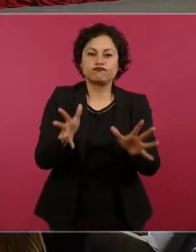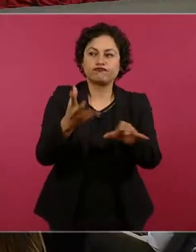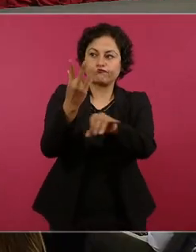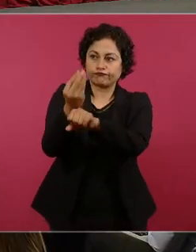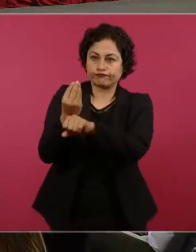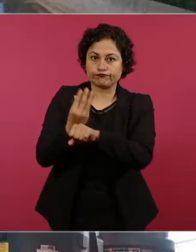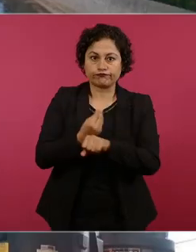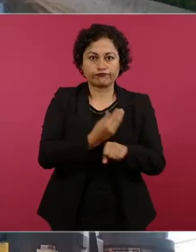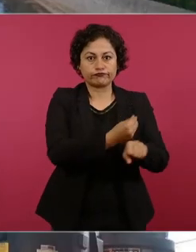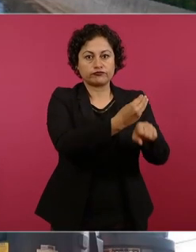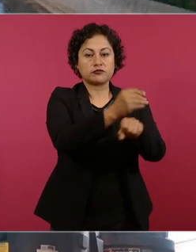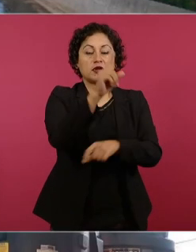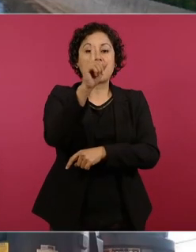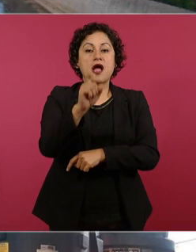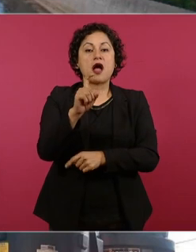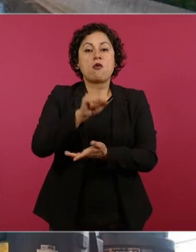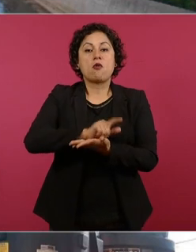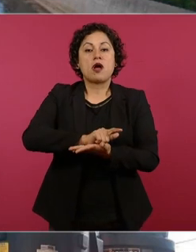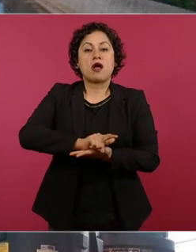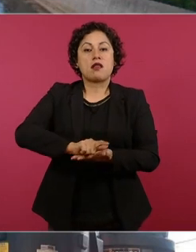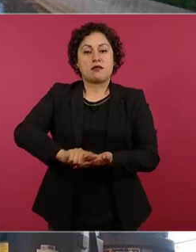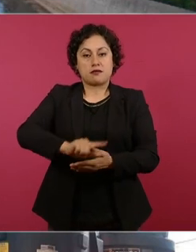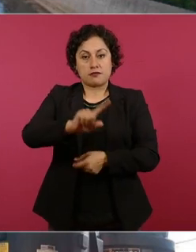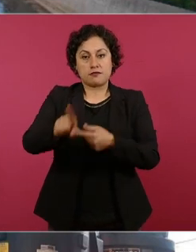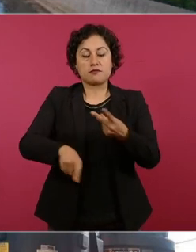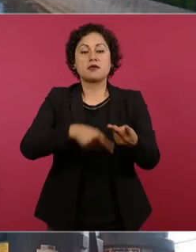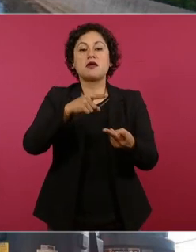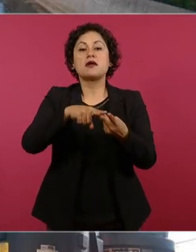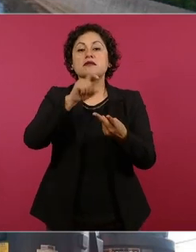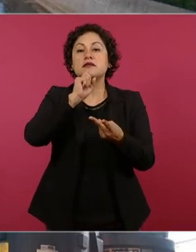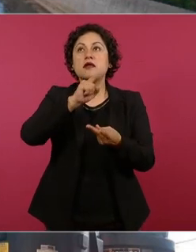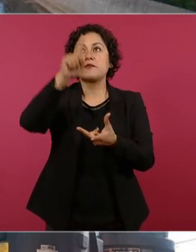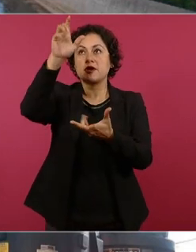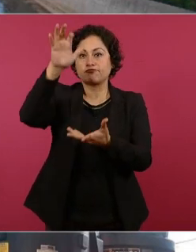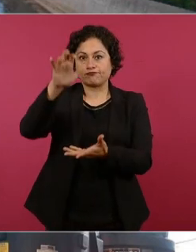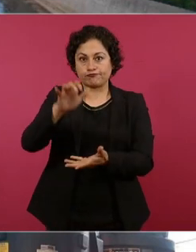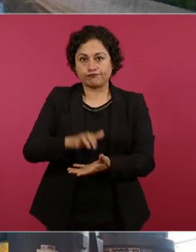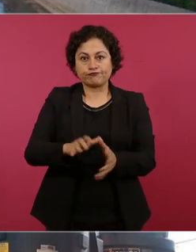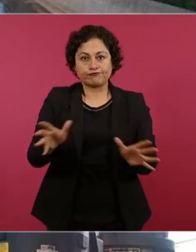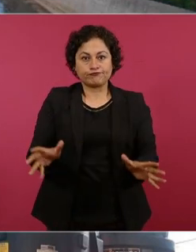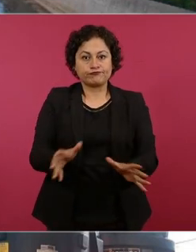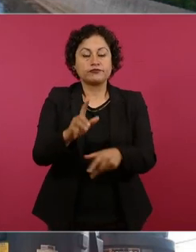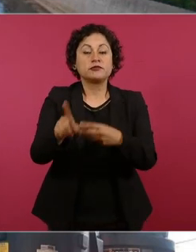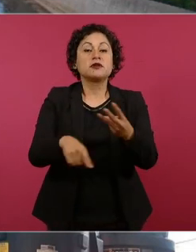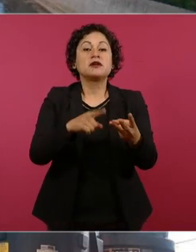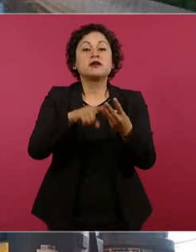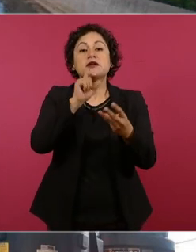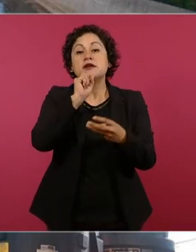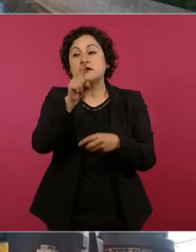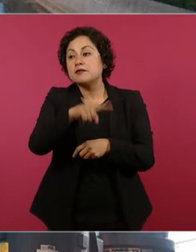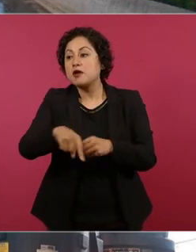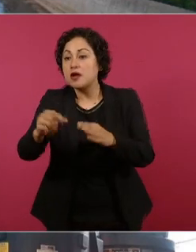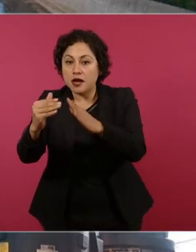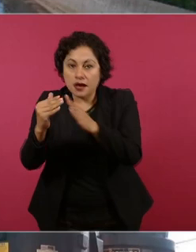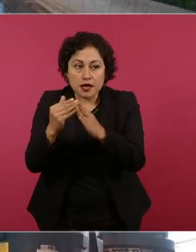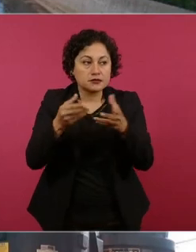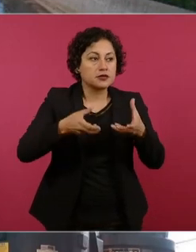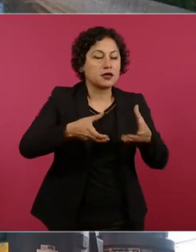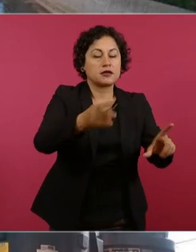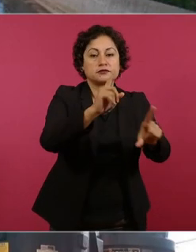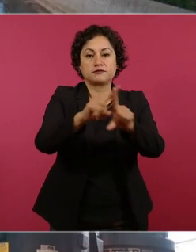abastecimiento del agua potable, la captación y también la detección y reparación de fugas, almacenamiento,